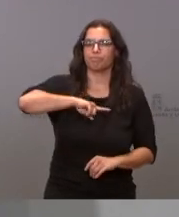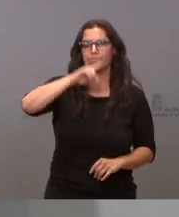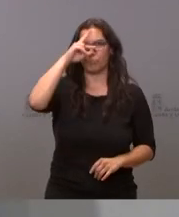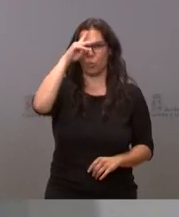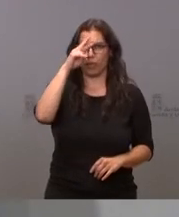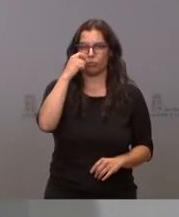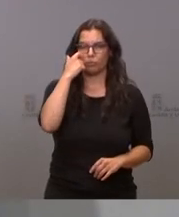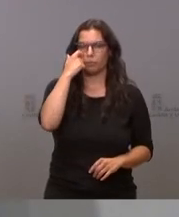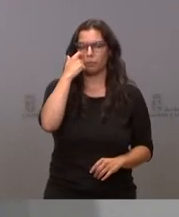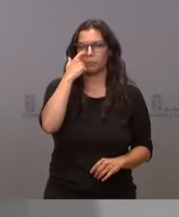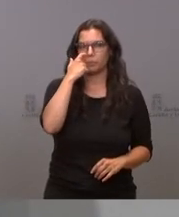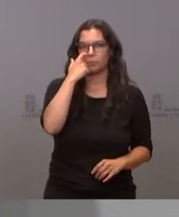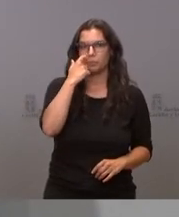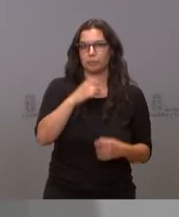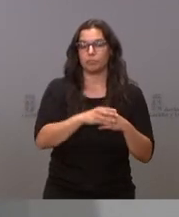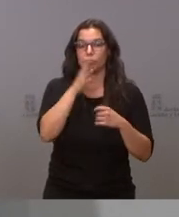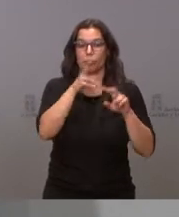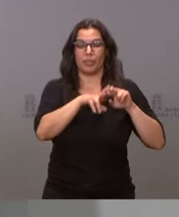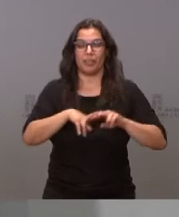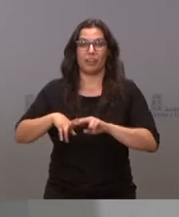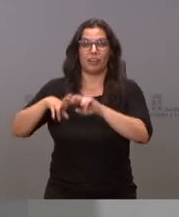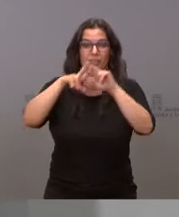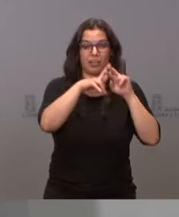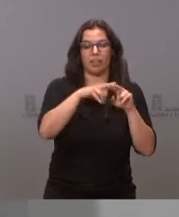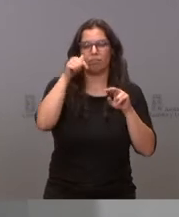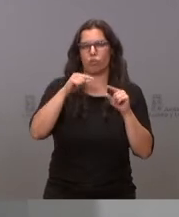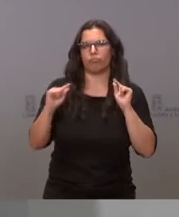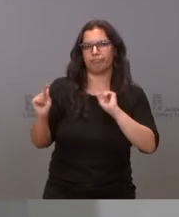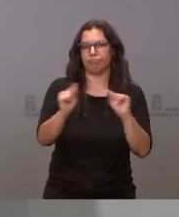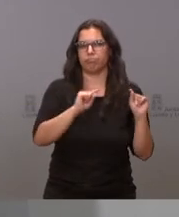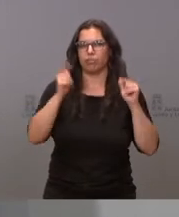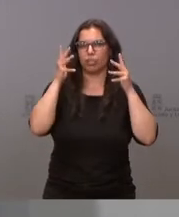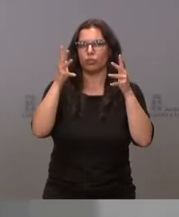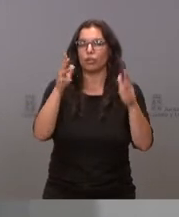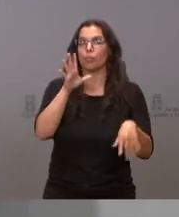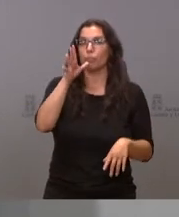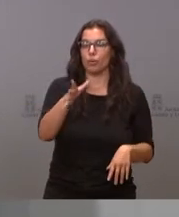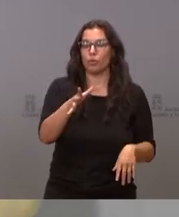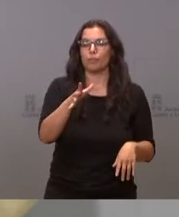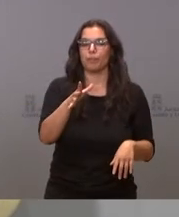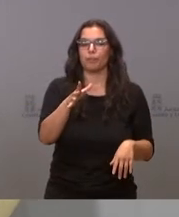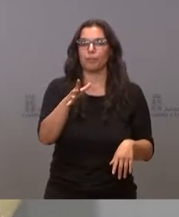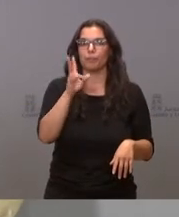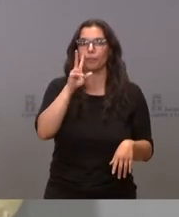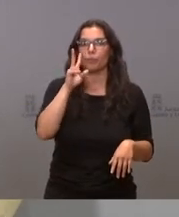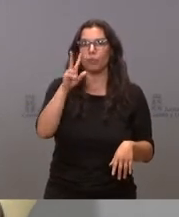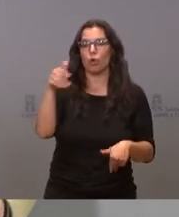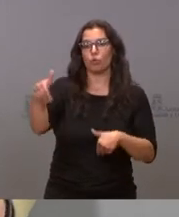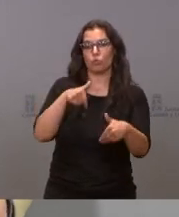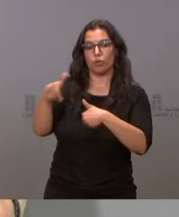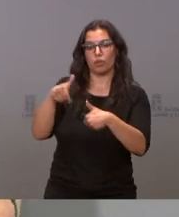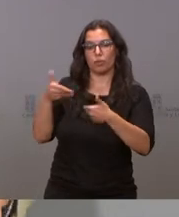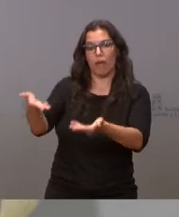analizada hoy en el Consejo por la evolución de las solicitudes de ayuda